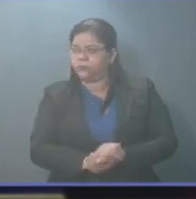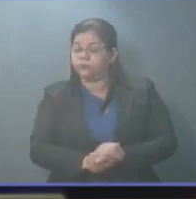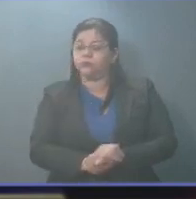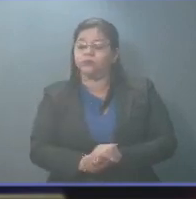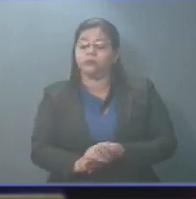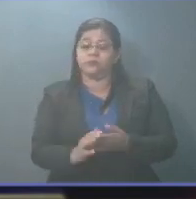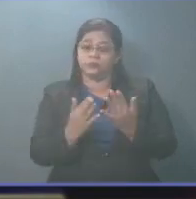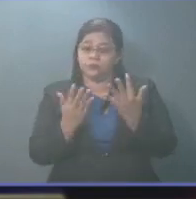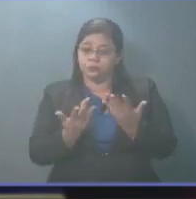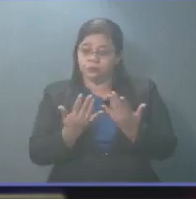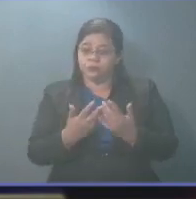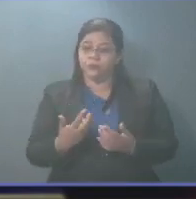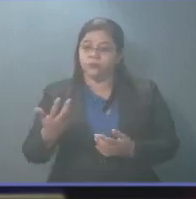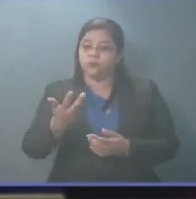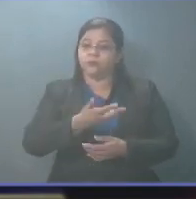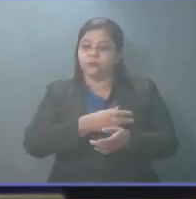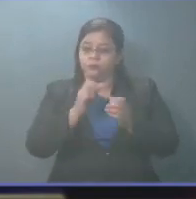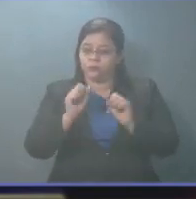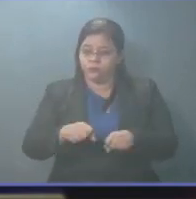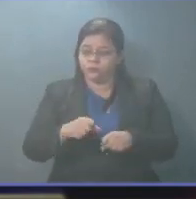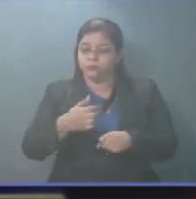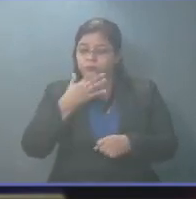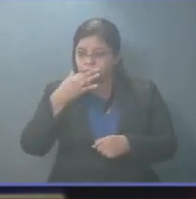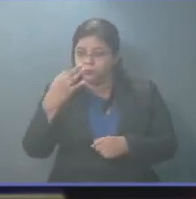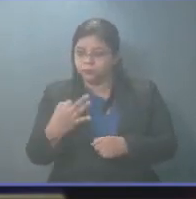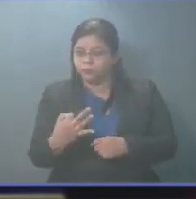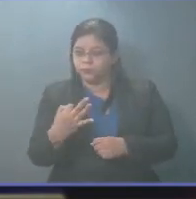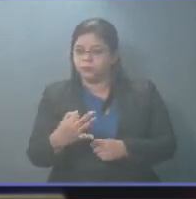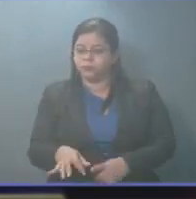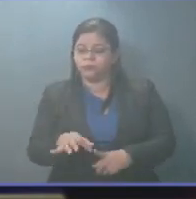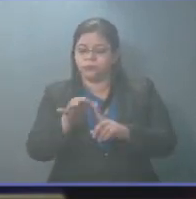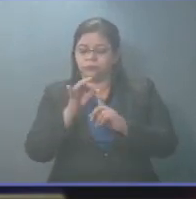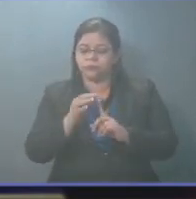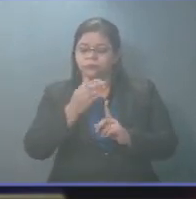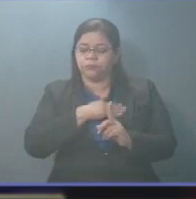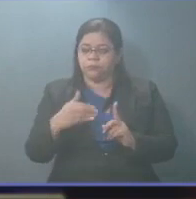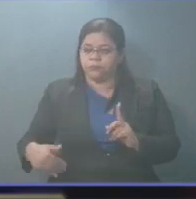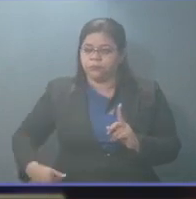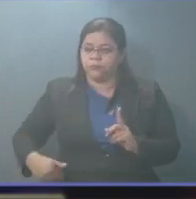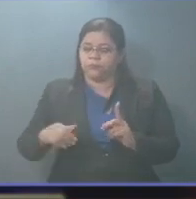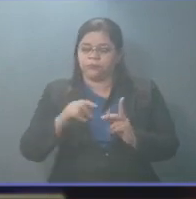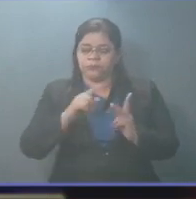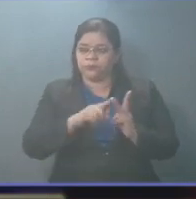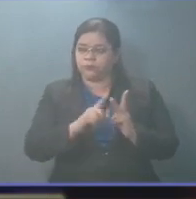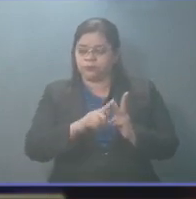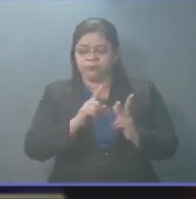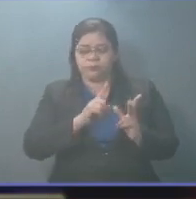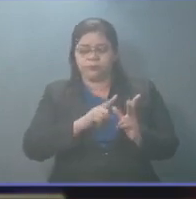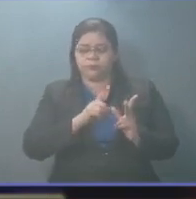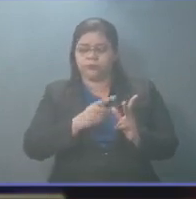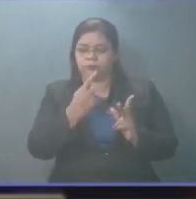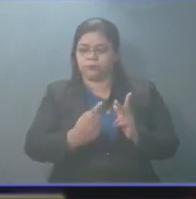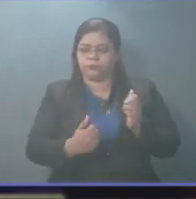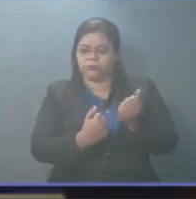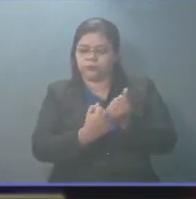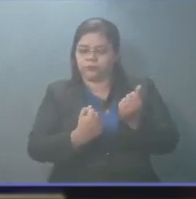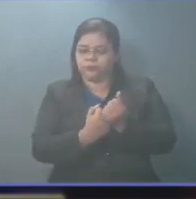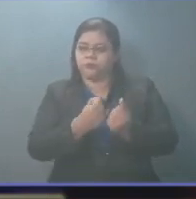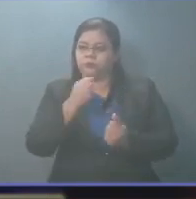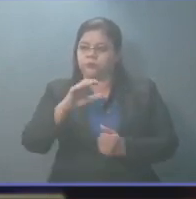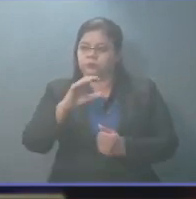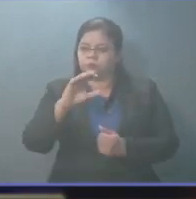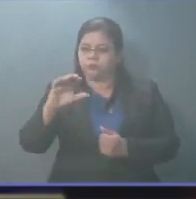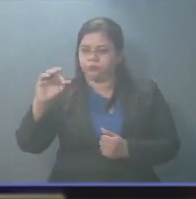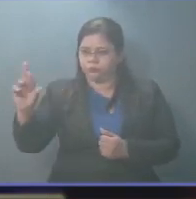esperamos que realmente se puedan elegir al Presidente y a los magistrados de la Corte de Cuentas.